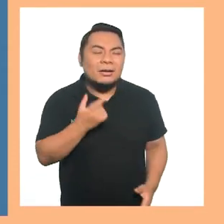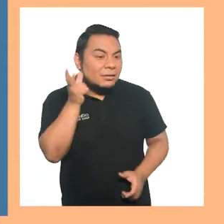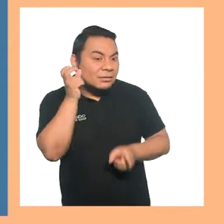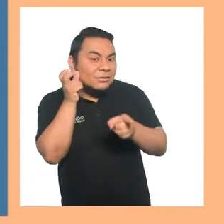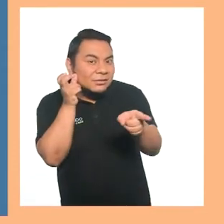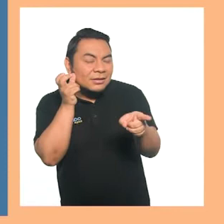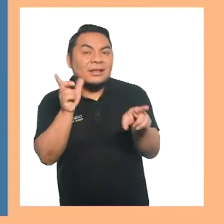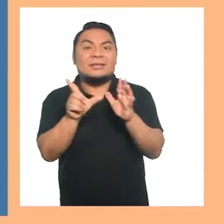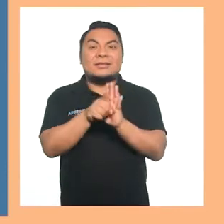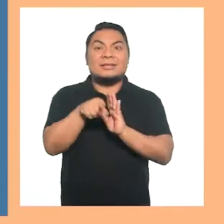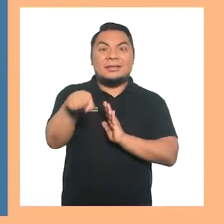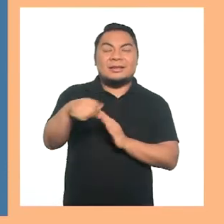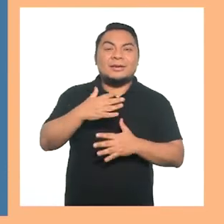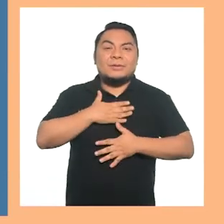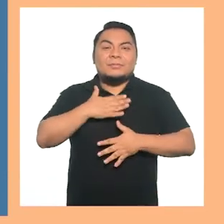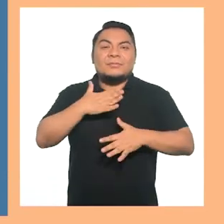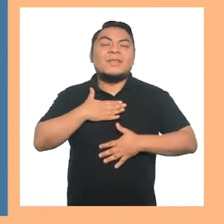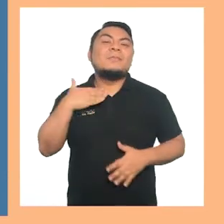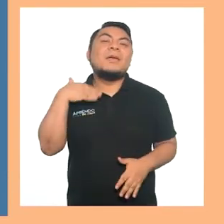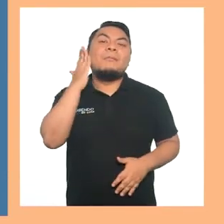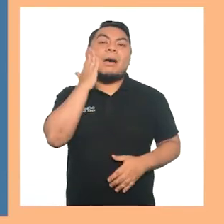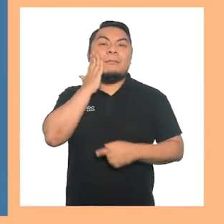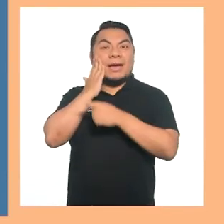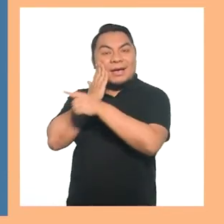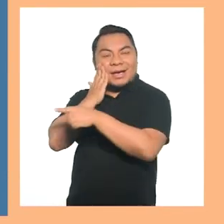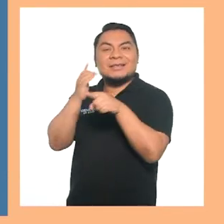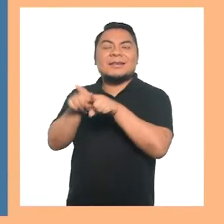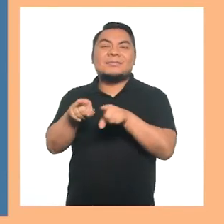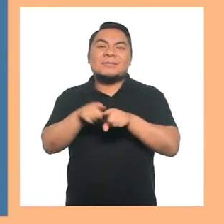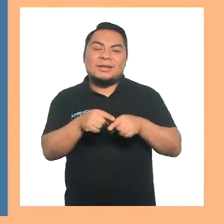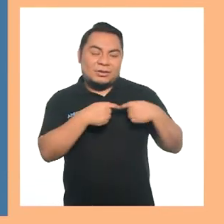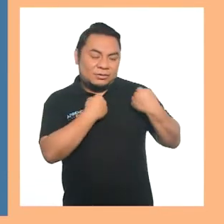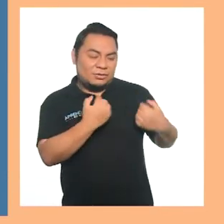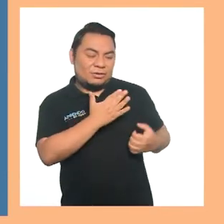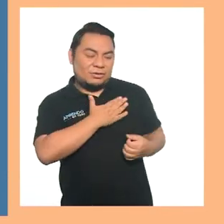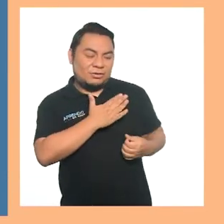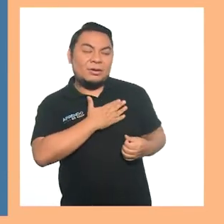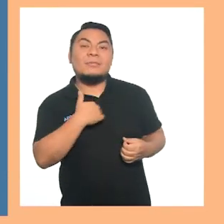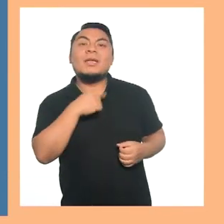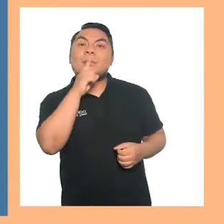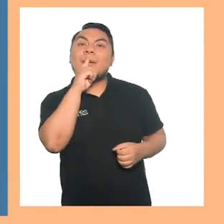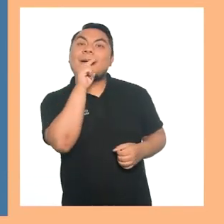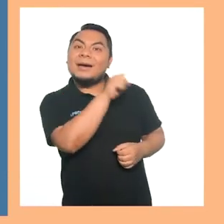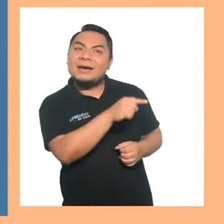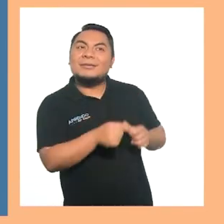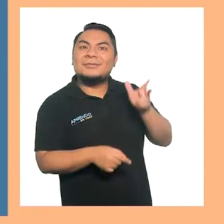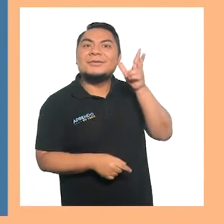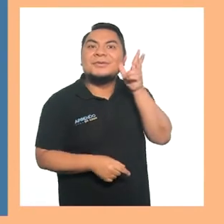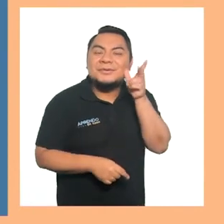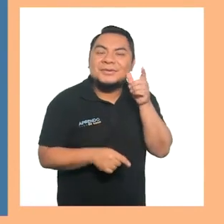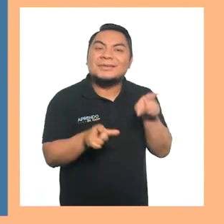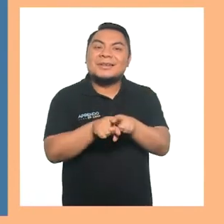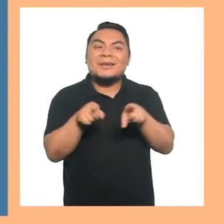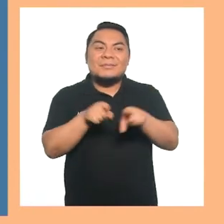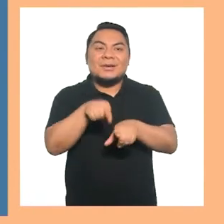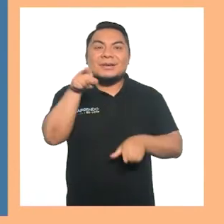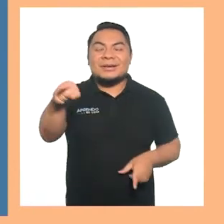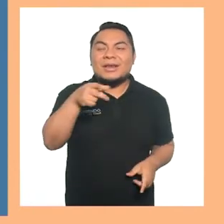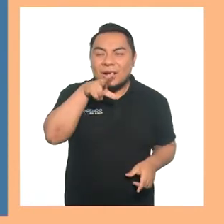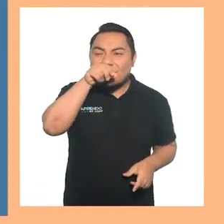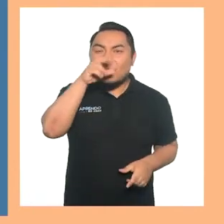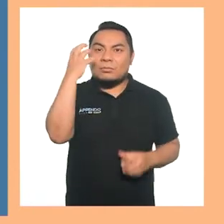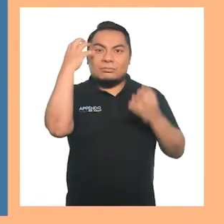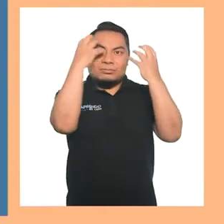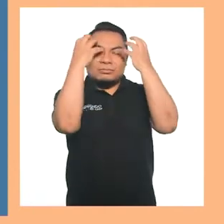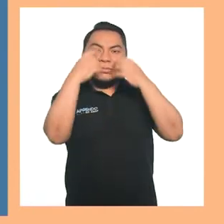croac! La respiración de mi madre y los latidos del corazón de mi padre. La lechuza